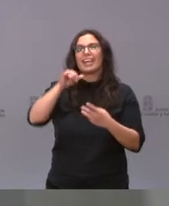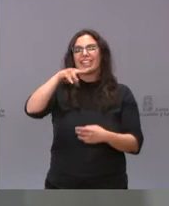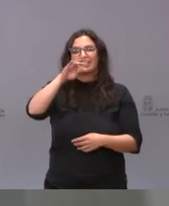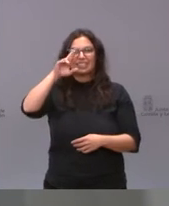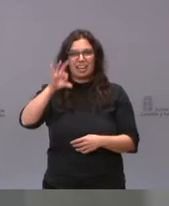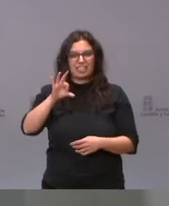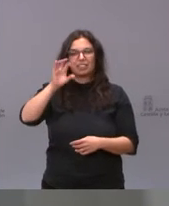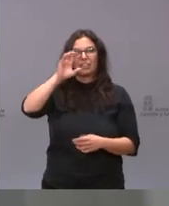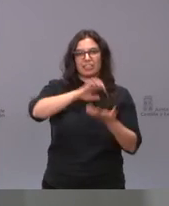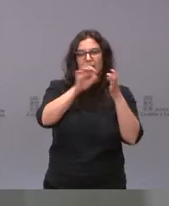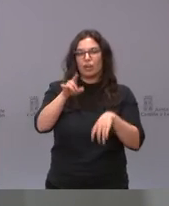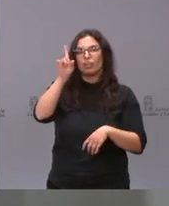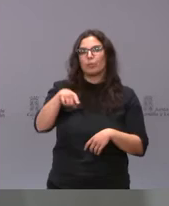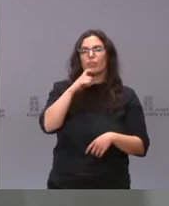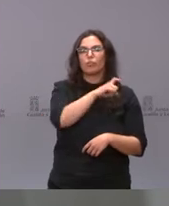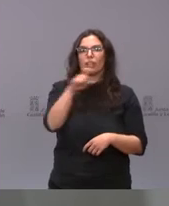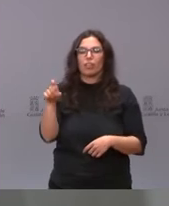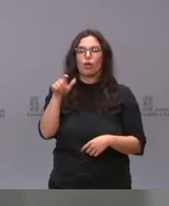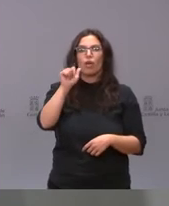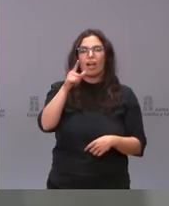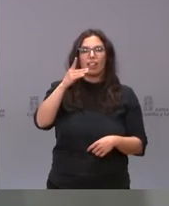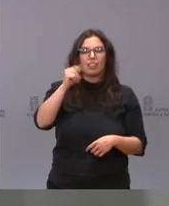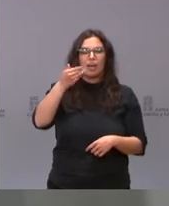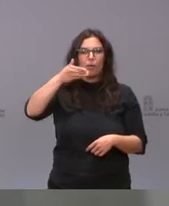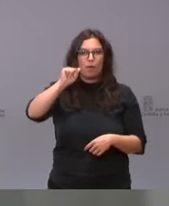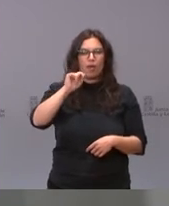y la Fundación Aldava Proyecto Hombre de Valladolid.